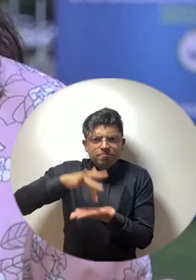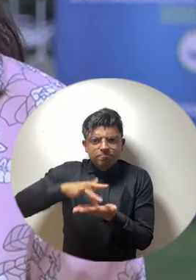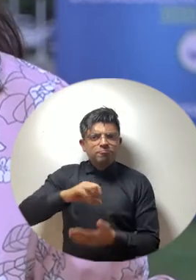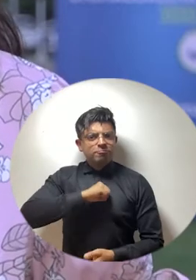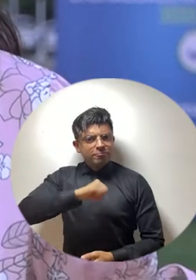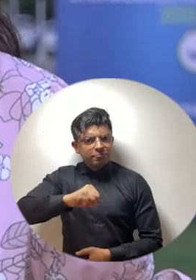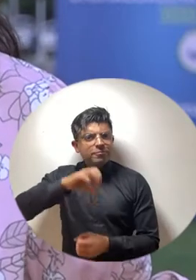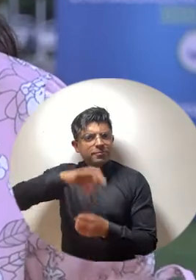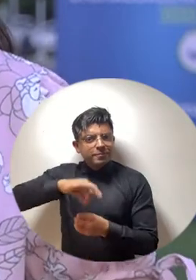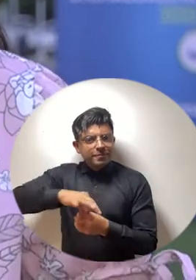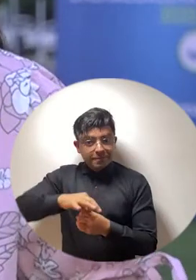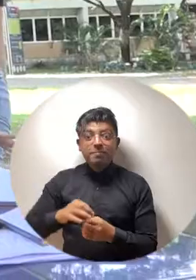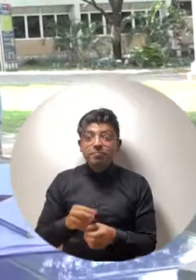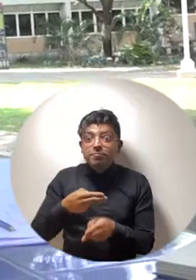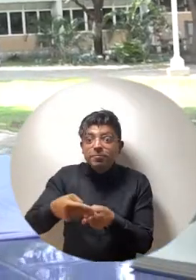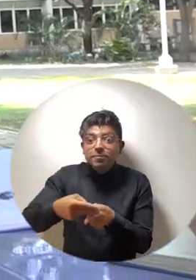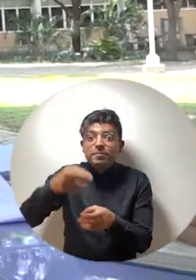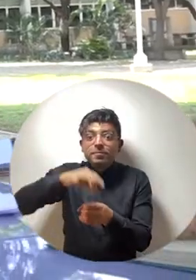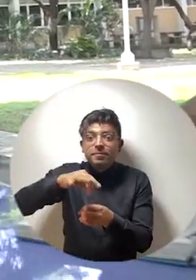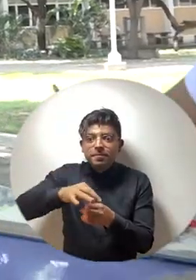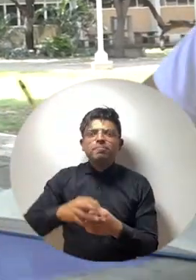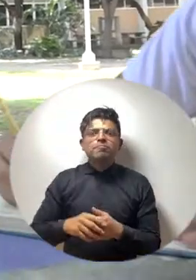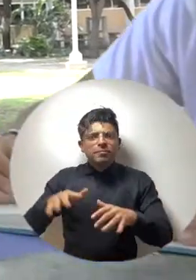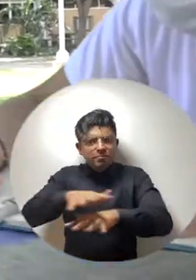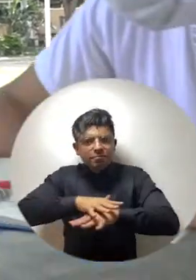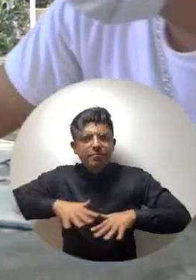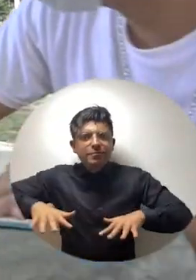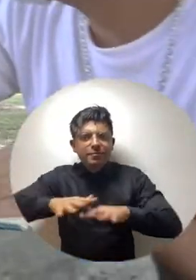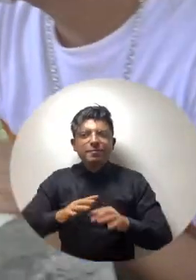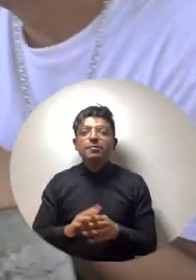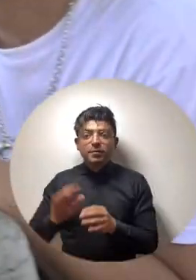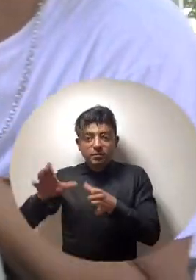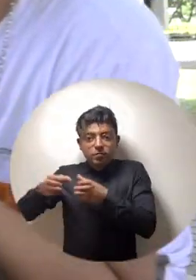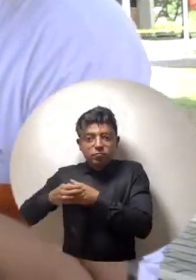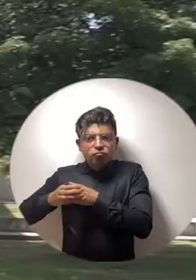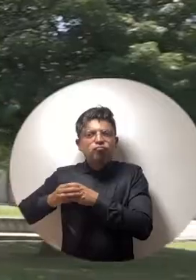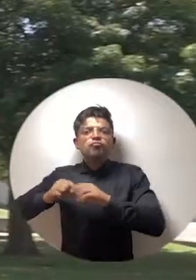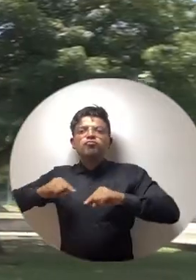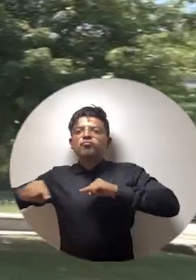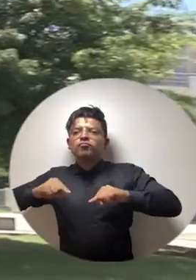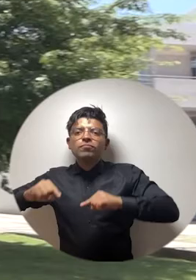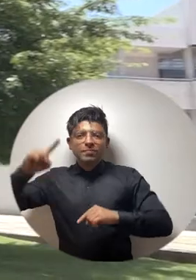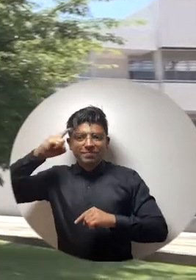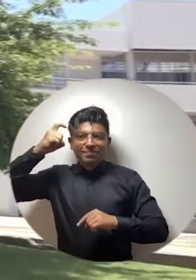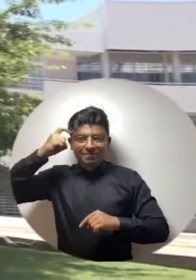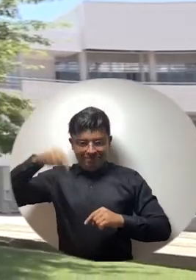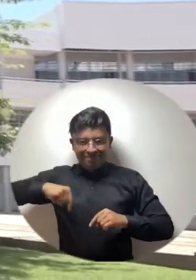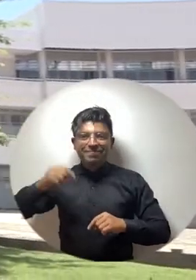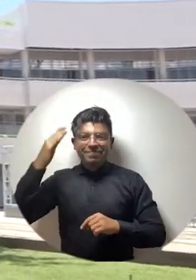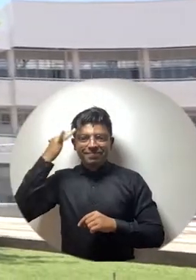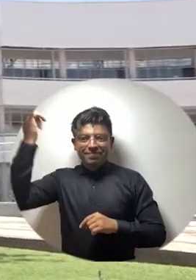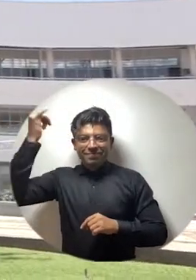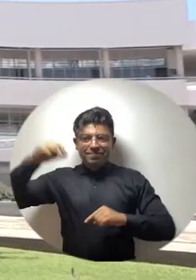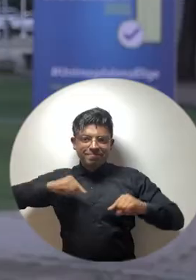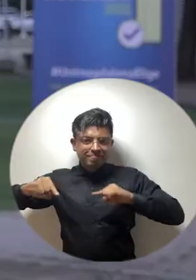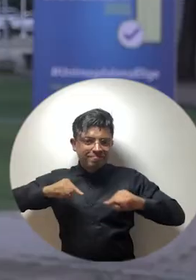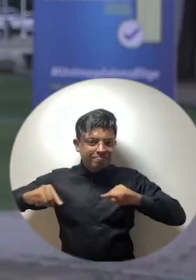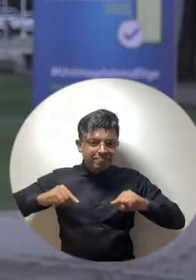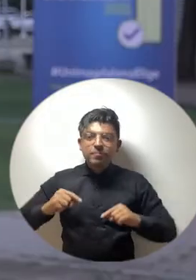en estos espacios de órganos de gobierno y de administración académica que se toman decisiones determinantes para la academia.